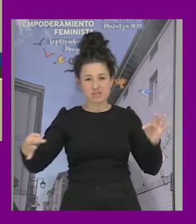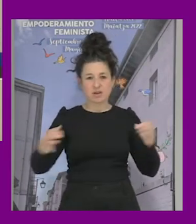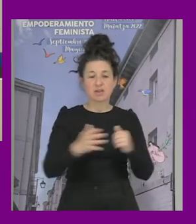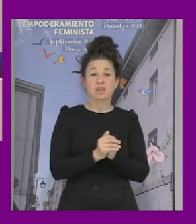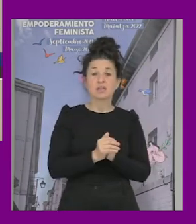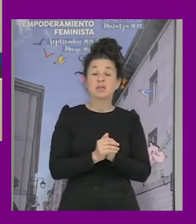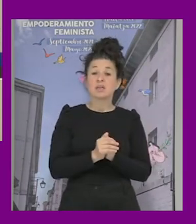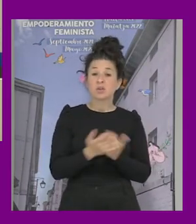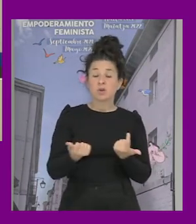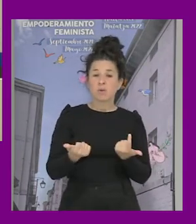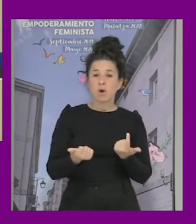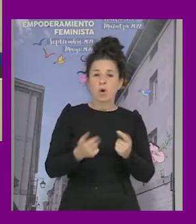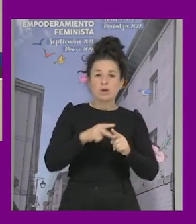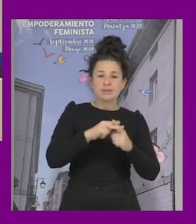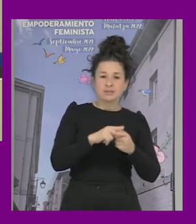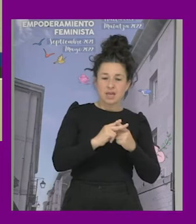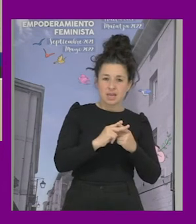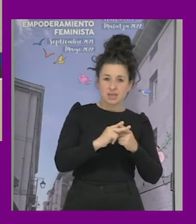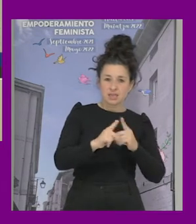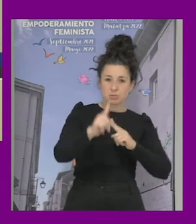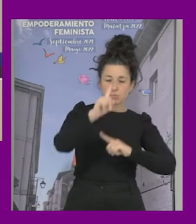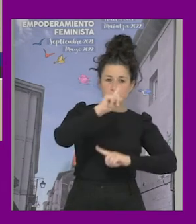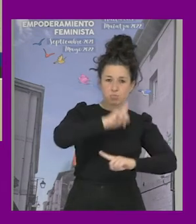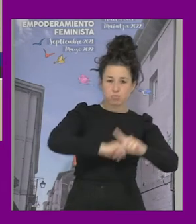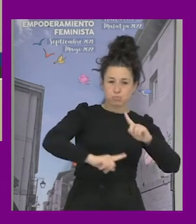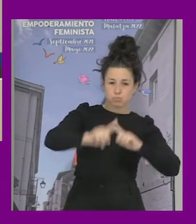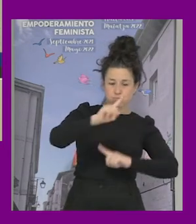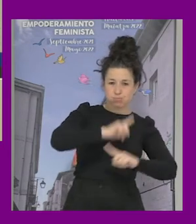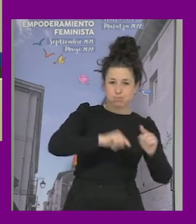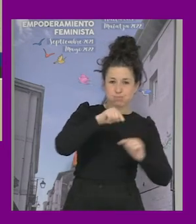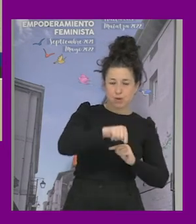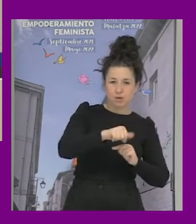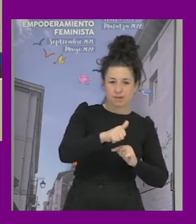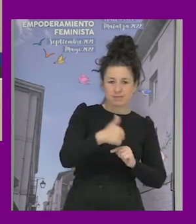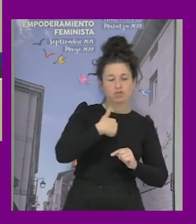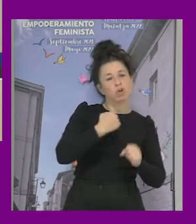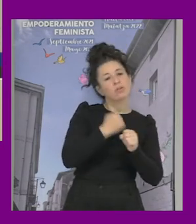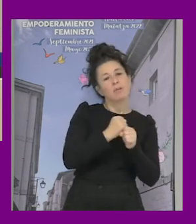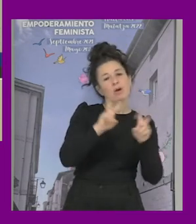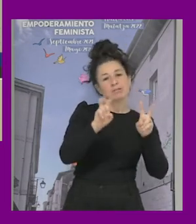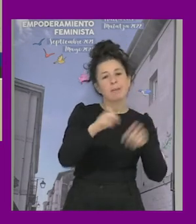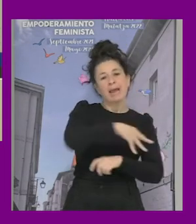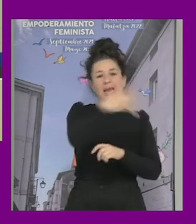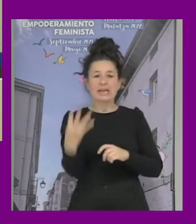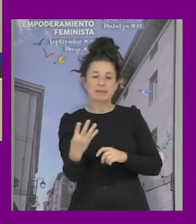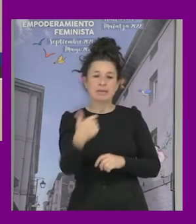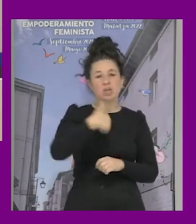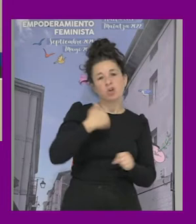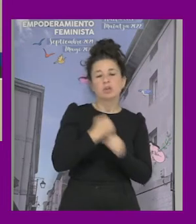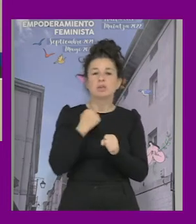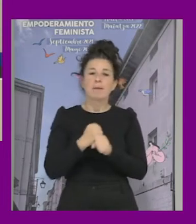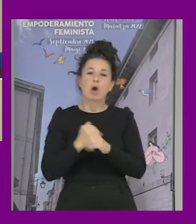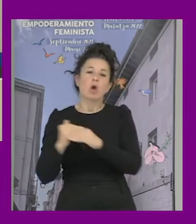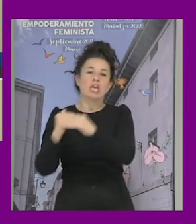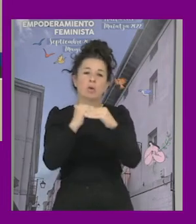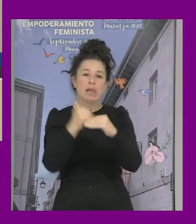problema de los talleres que estamos haciendo es que parten de una lógica de yo trabajo lo LGTBI yo trabajo igualdad mujer hombre